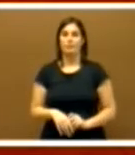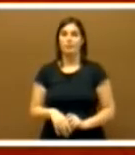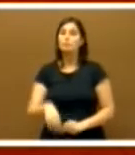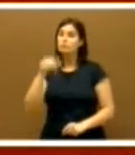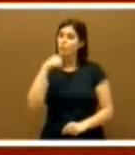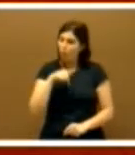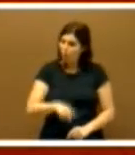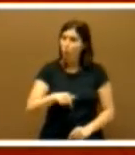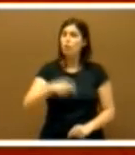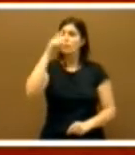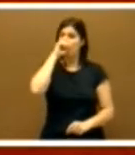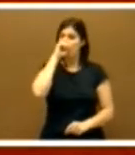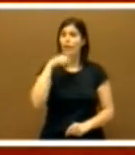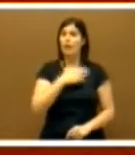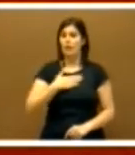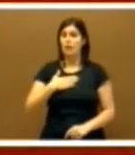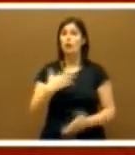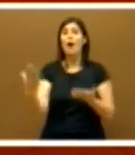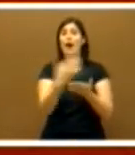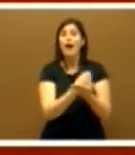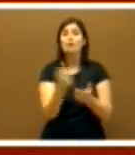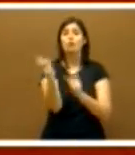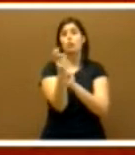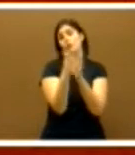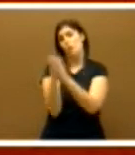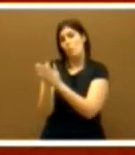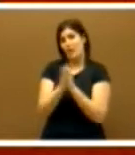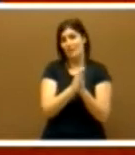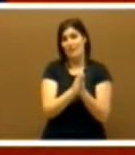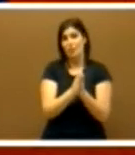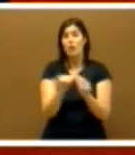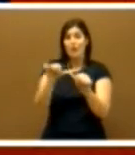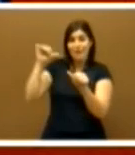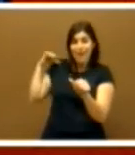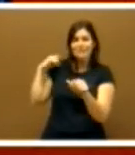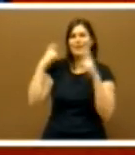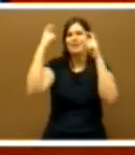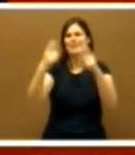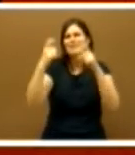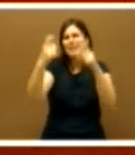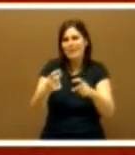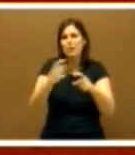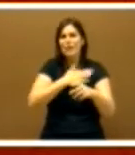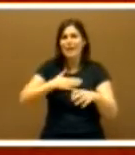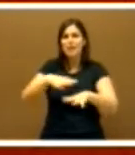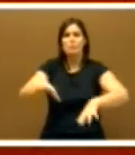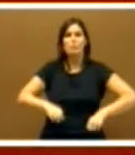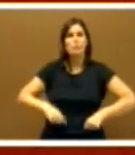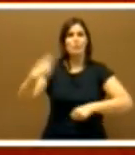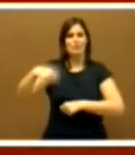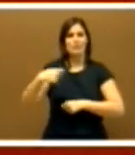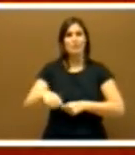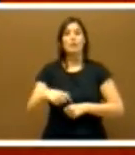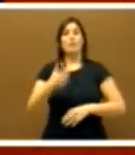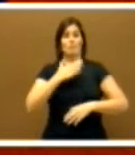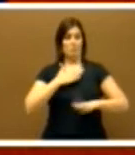recordar desde esta tribuna a todos aquellos compañeros que lo intentaron antes, los de mi partido y